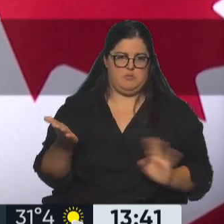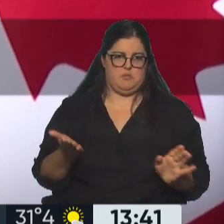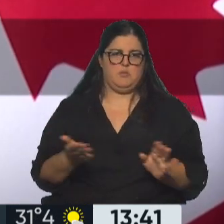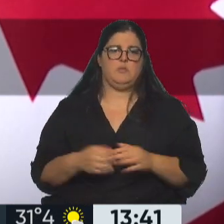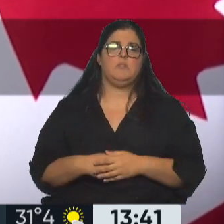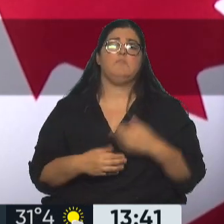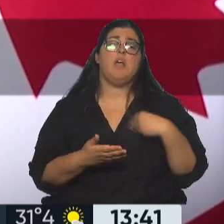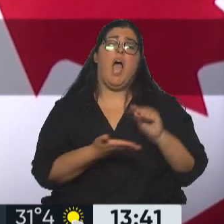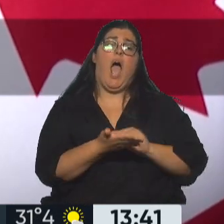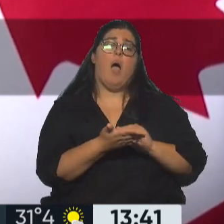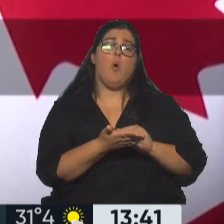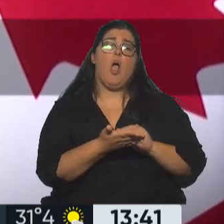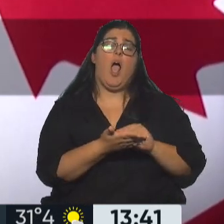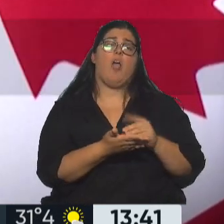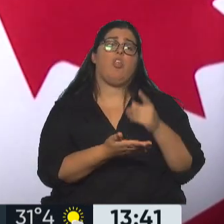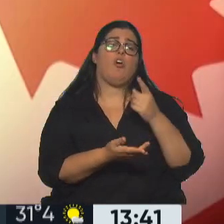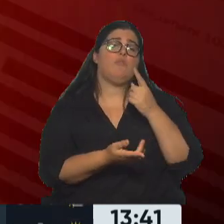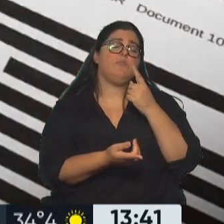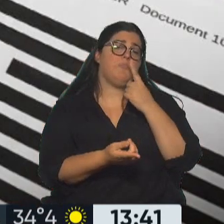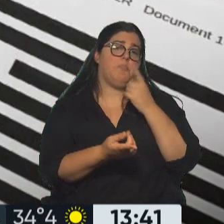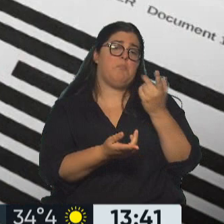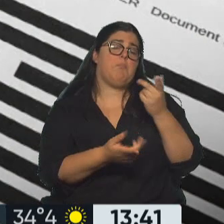sugerido que me preguntarán qué documentos eran.